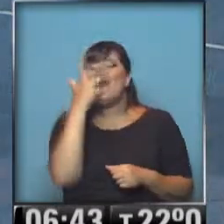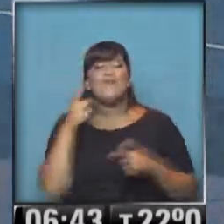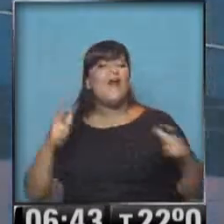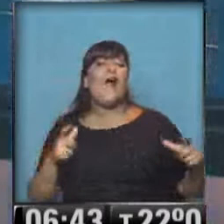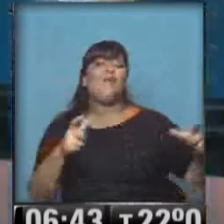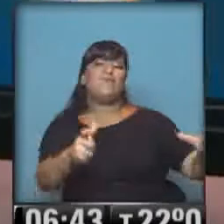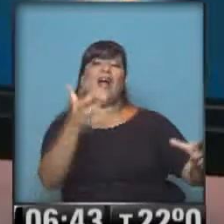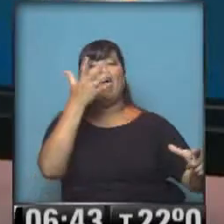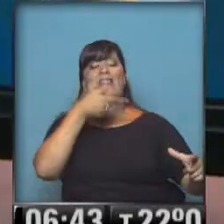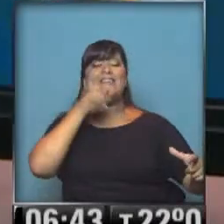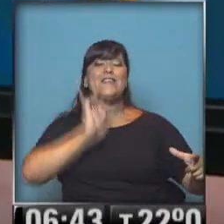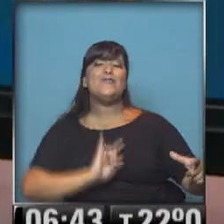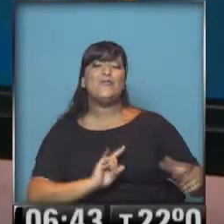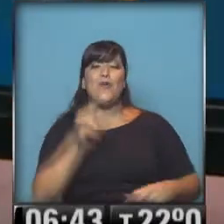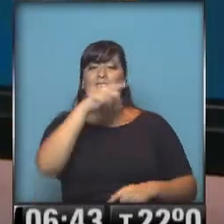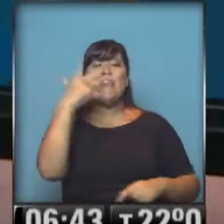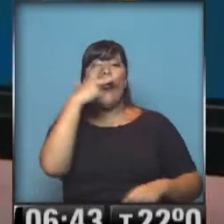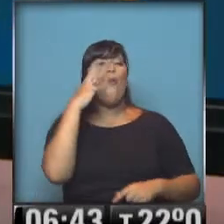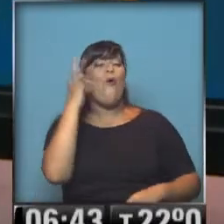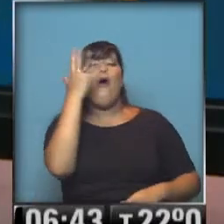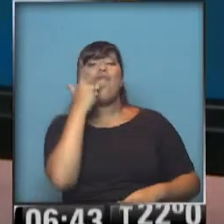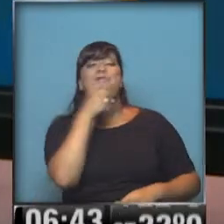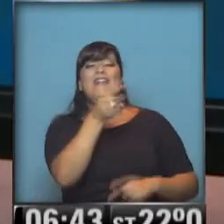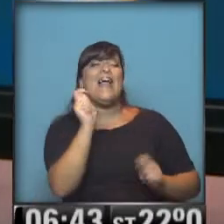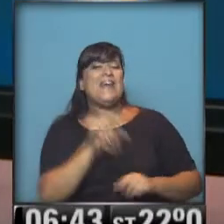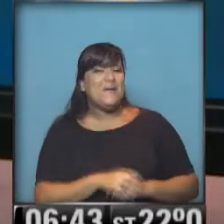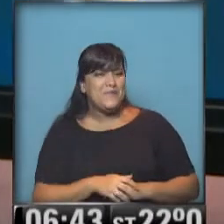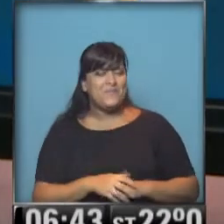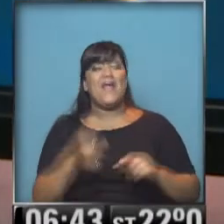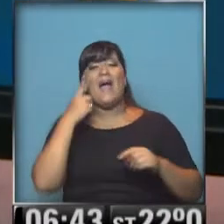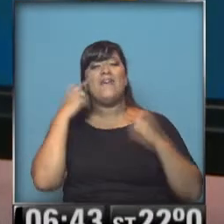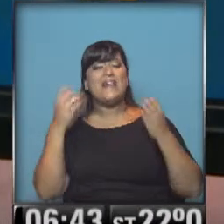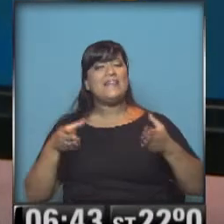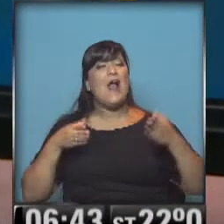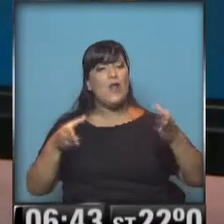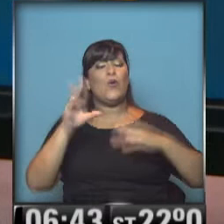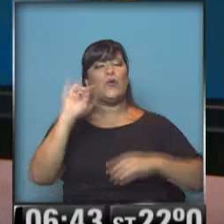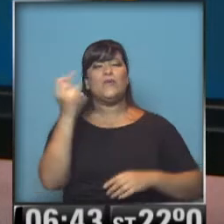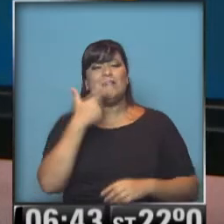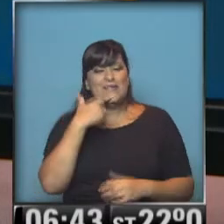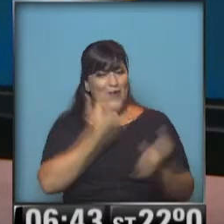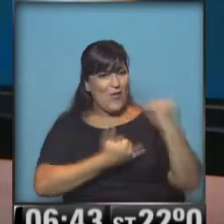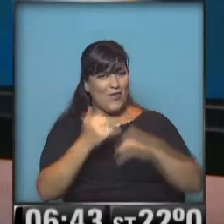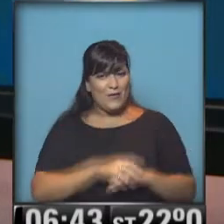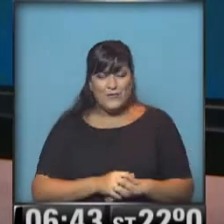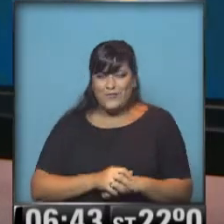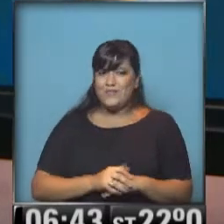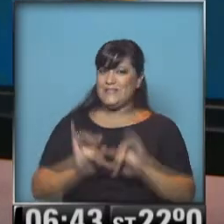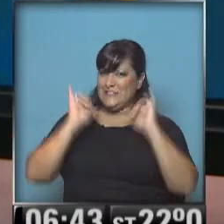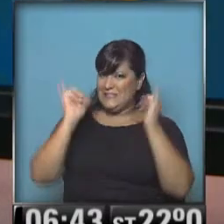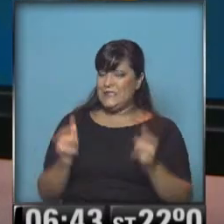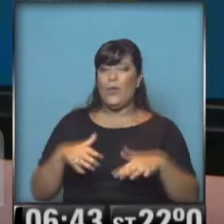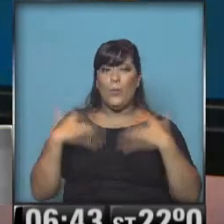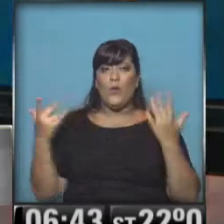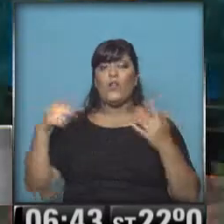el desayuno a la cama? Y a Hugo, ¿quién le gustaría? ¿Cómo estarán las rutas nacionales y provinciales también contanos, Hugo? Cómo no, Karina, Gabriela. Bueno,